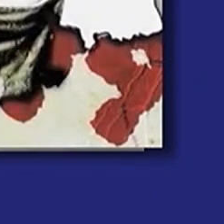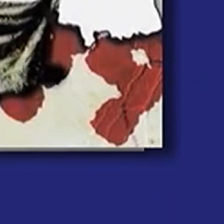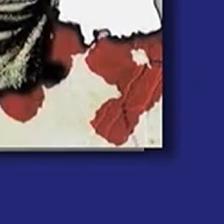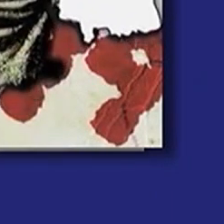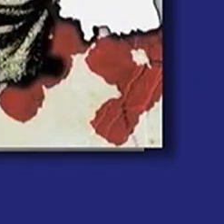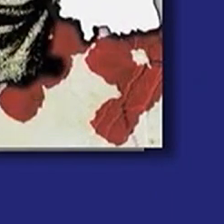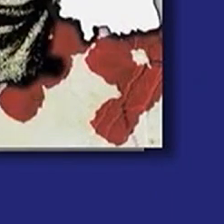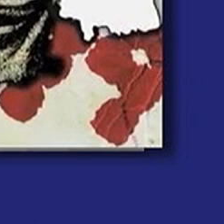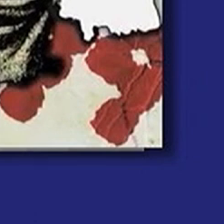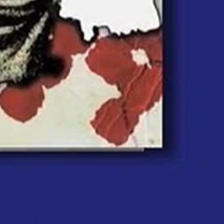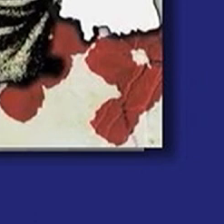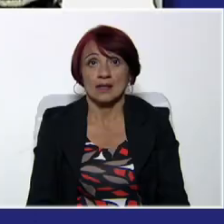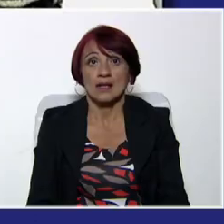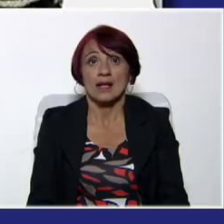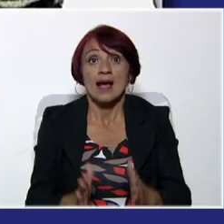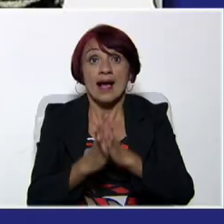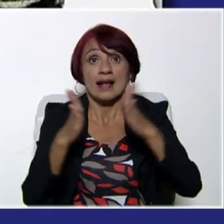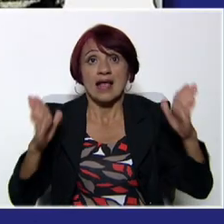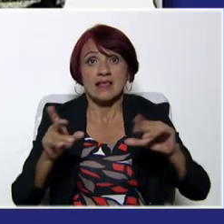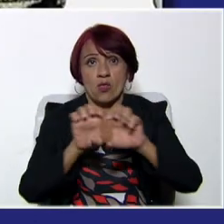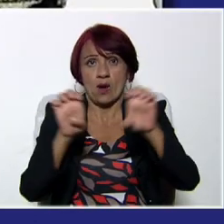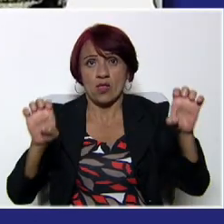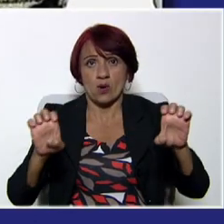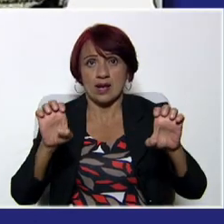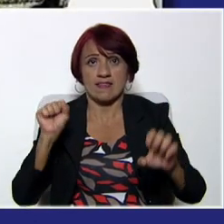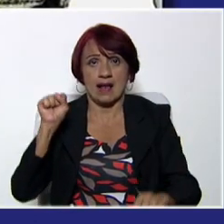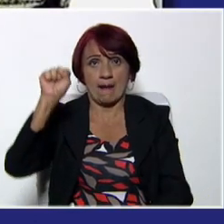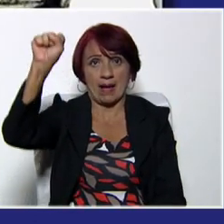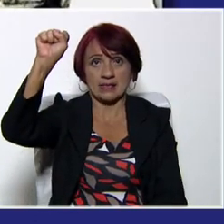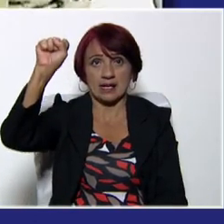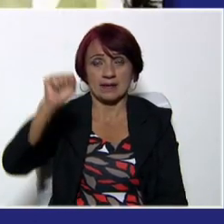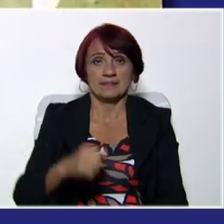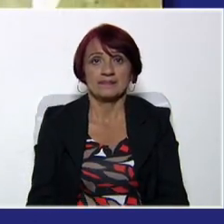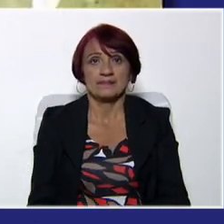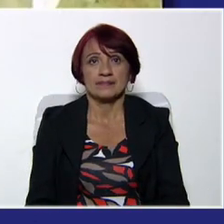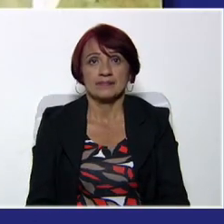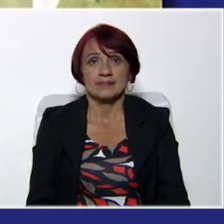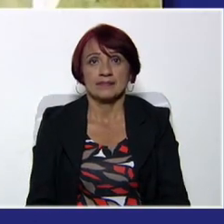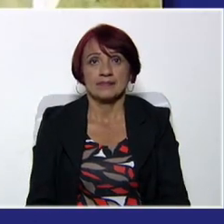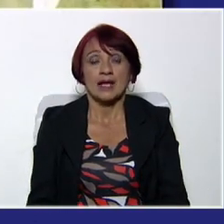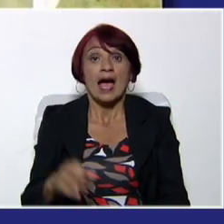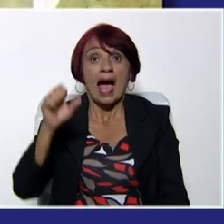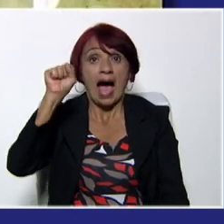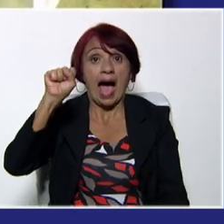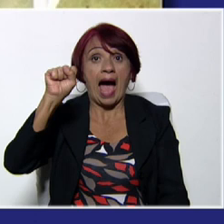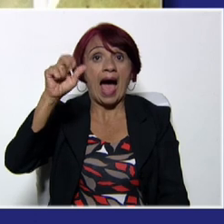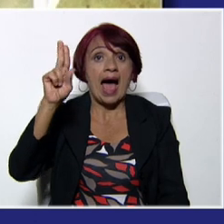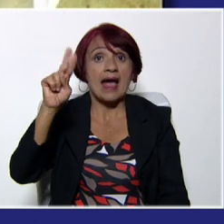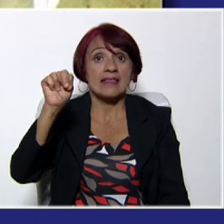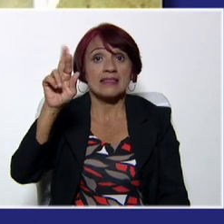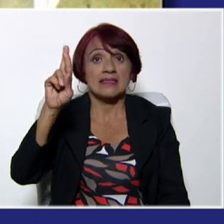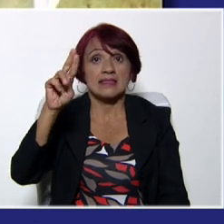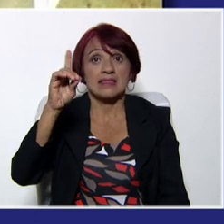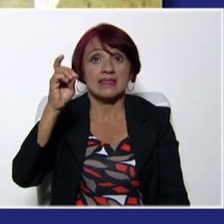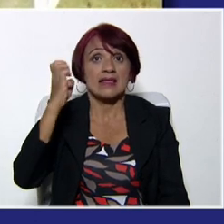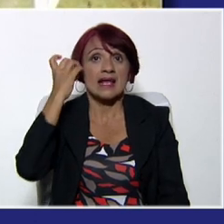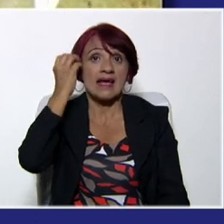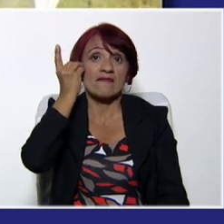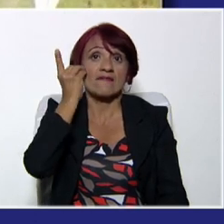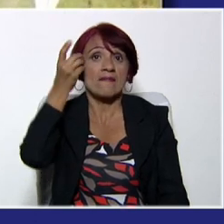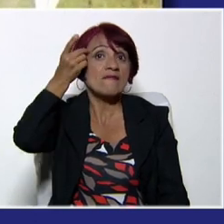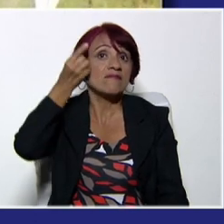Grandes Educadores de la Patria Andrés Bello, poeta y educador,